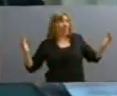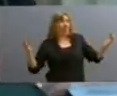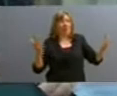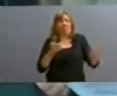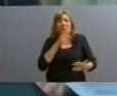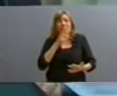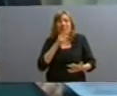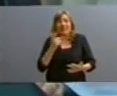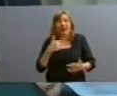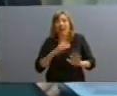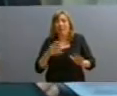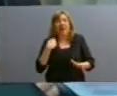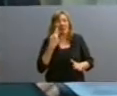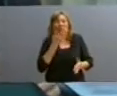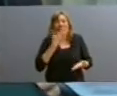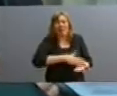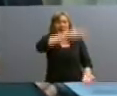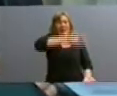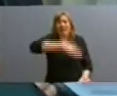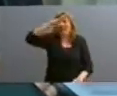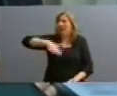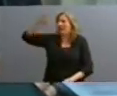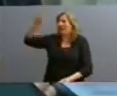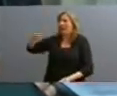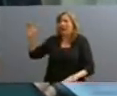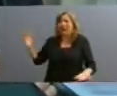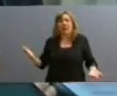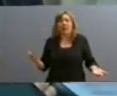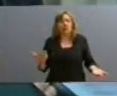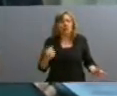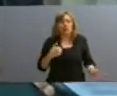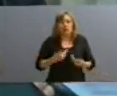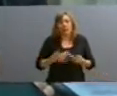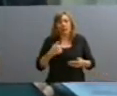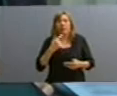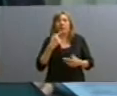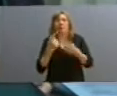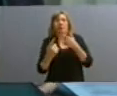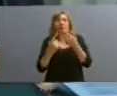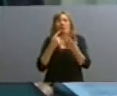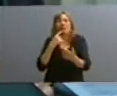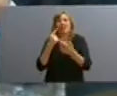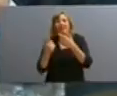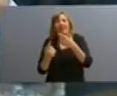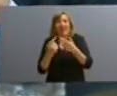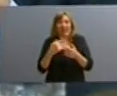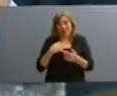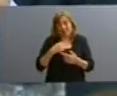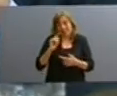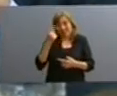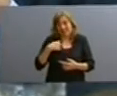impresionarme un montón de papeles. Y cuando comenzamos a preguntarle, fundamentalmente, quién les habla,